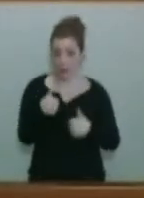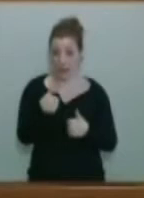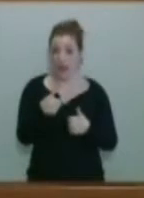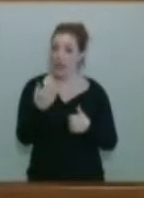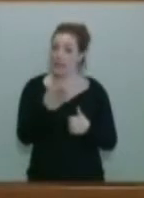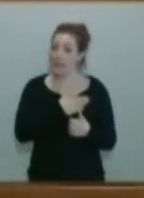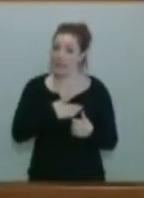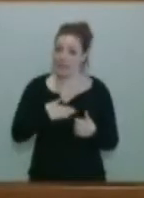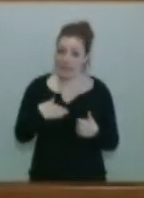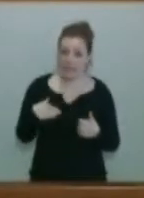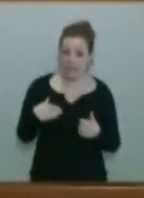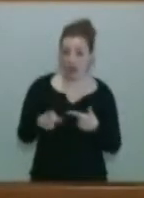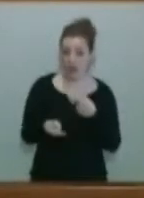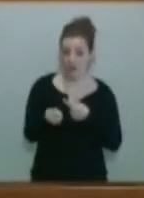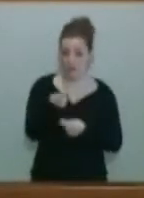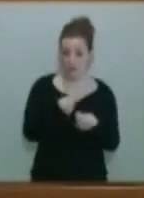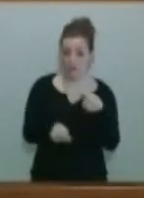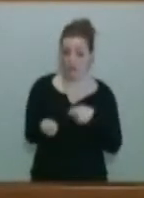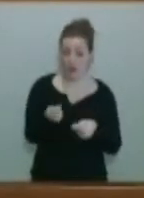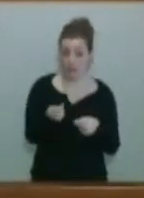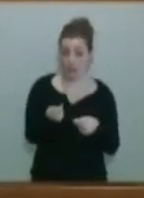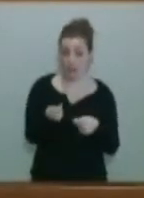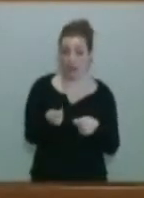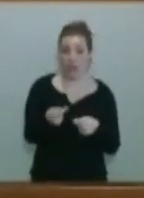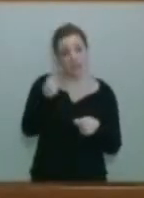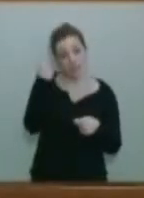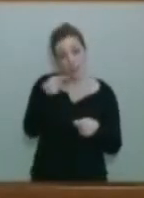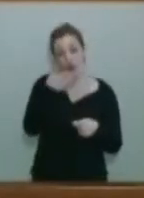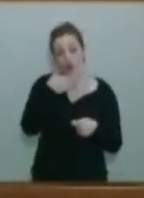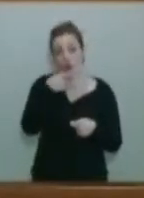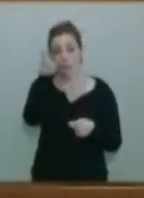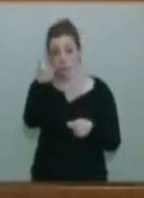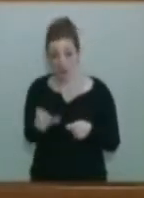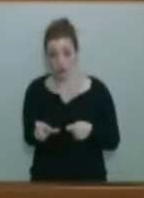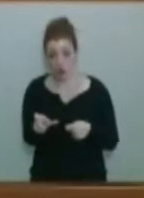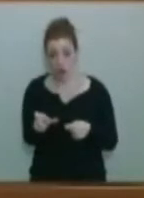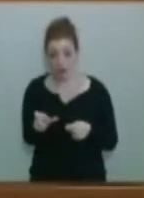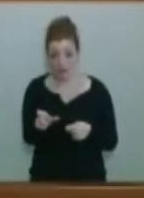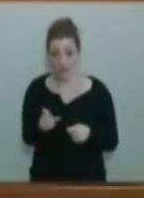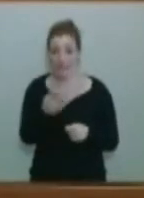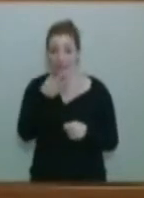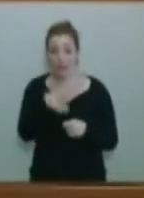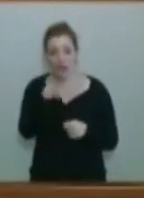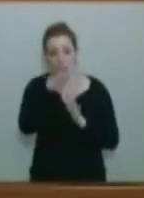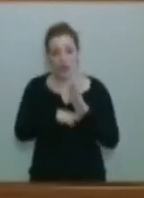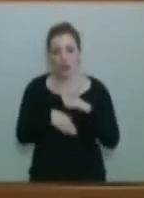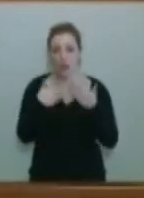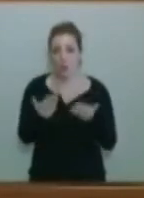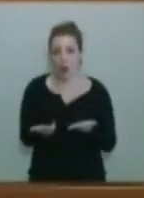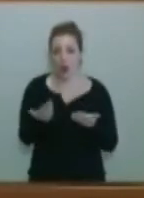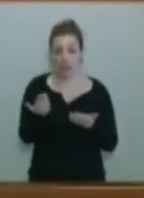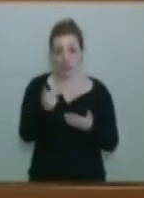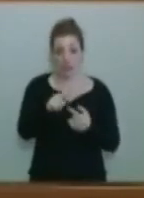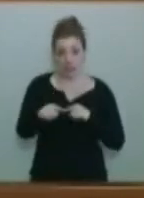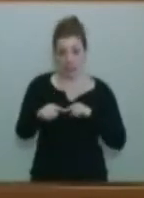depender esa venta, y por eso quiere conocer quién es la persona a que se enajena, cuáles son el nombre y cuáles son las condiciones, y a partir de ahí que sea una decisión